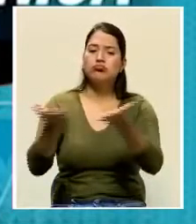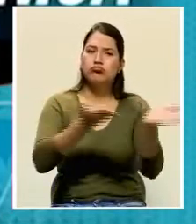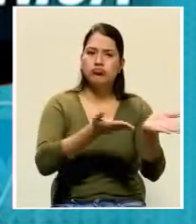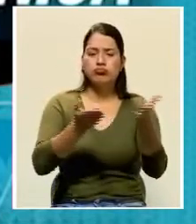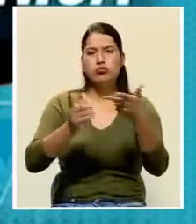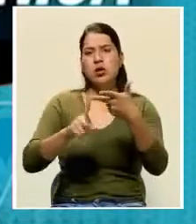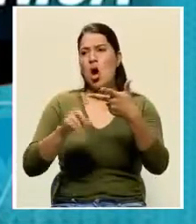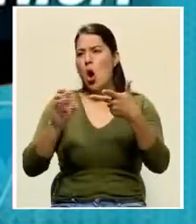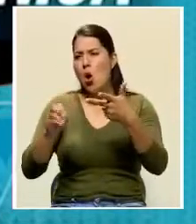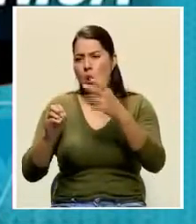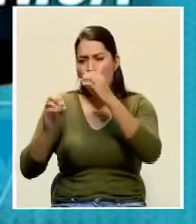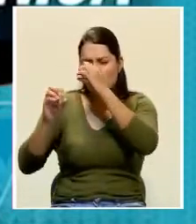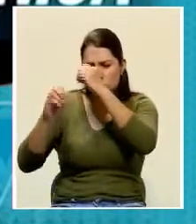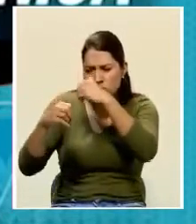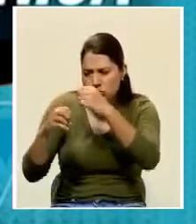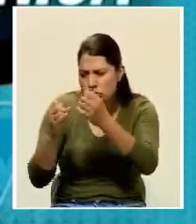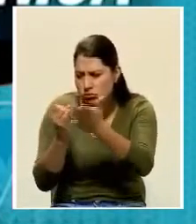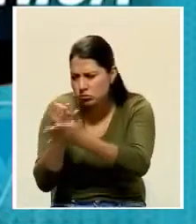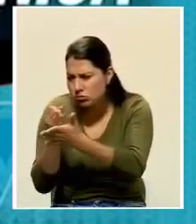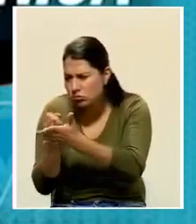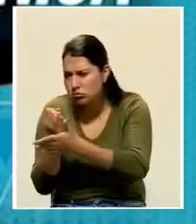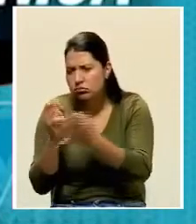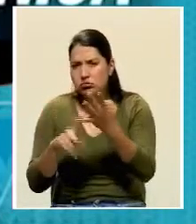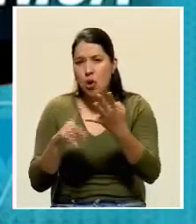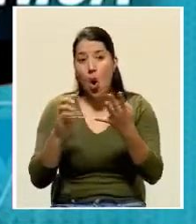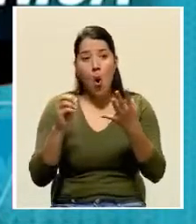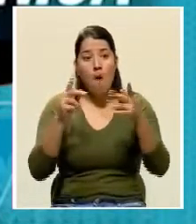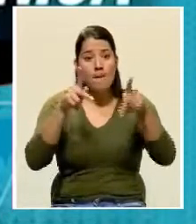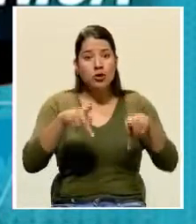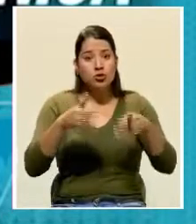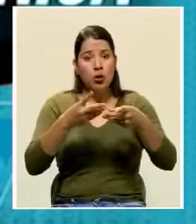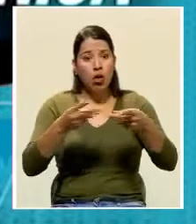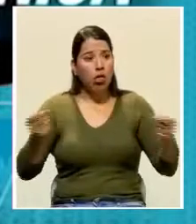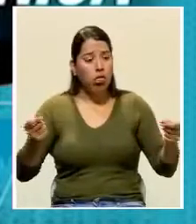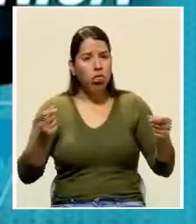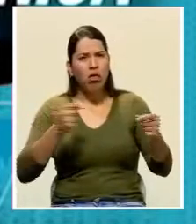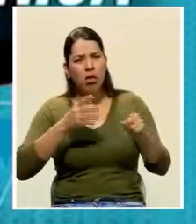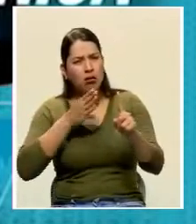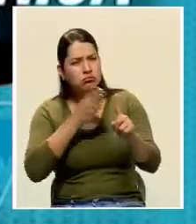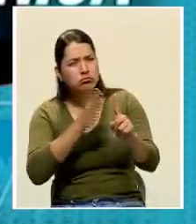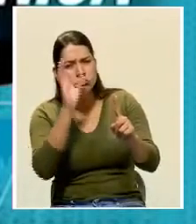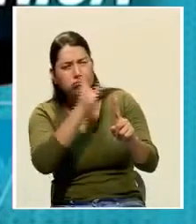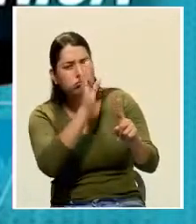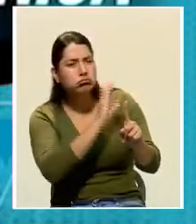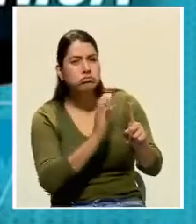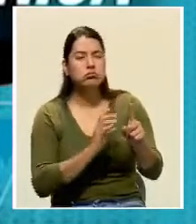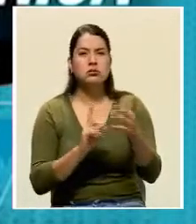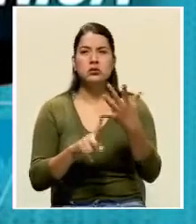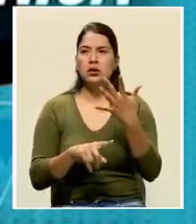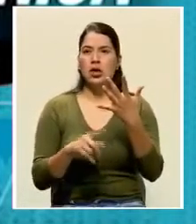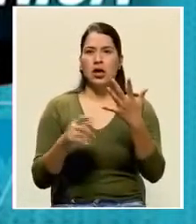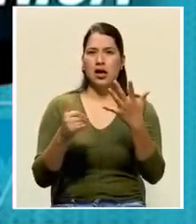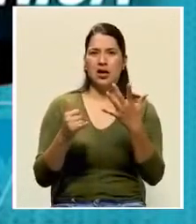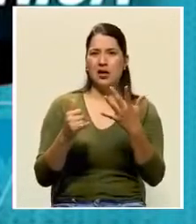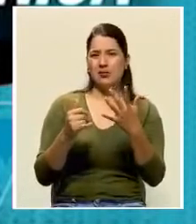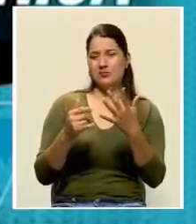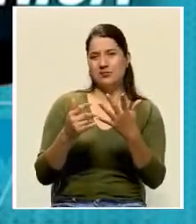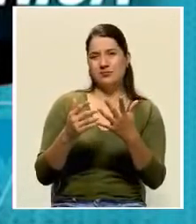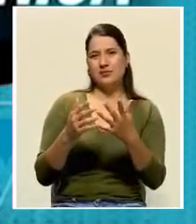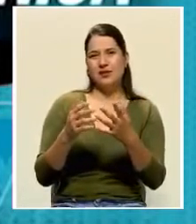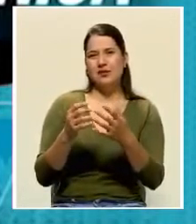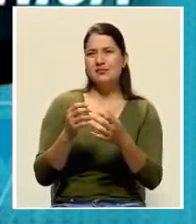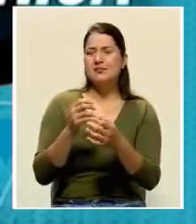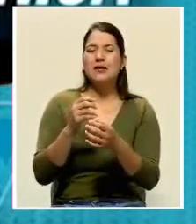inspecciones oculares, atención de desapariciones, delitos sexuales, extorsiones, privaciones de